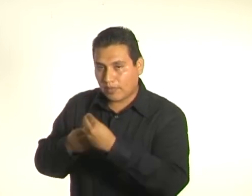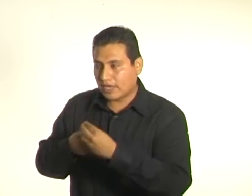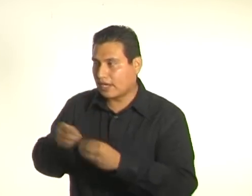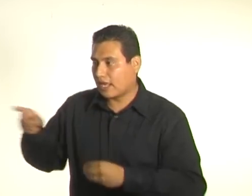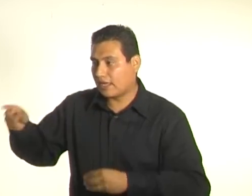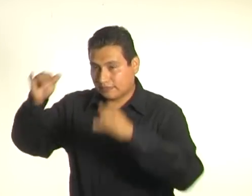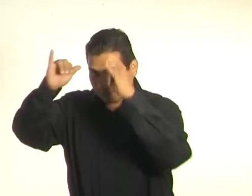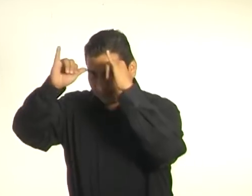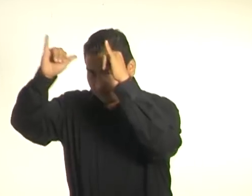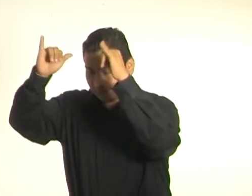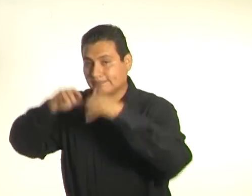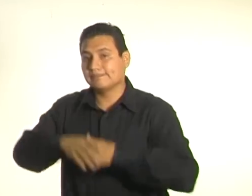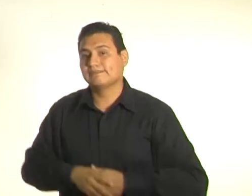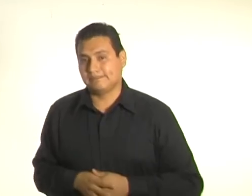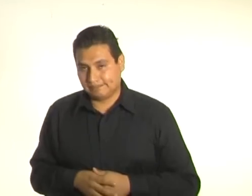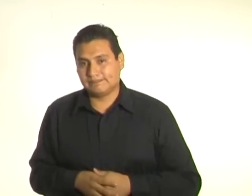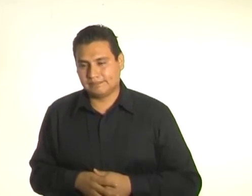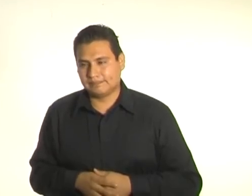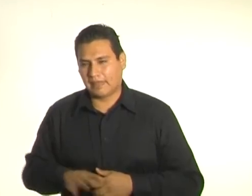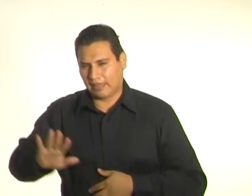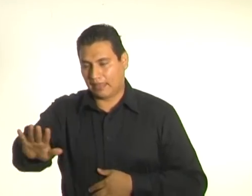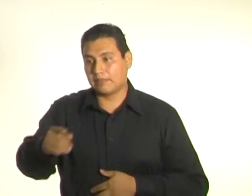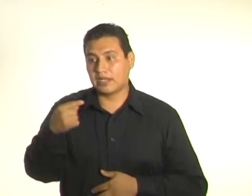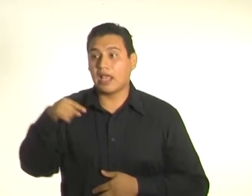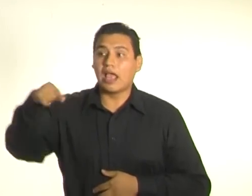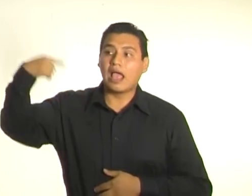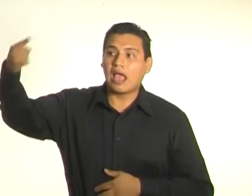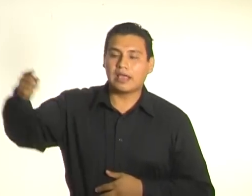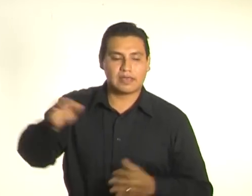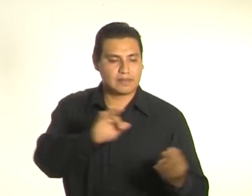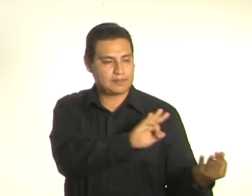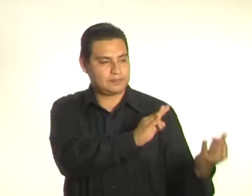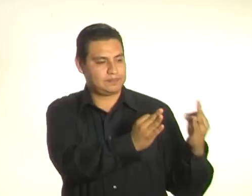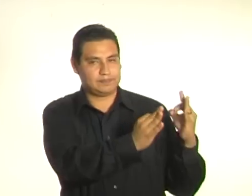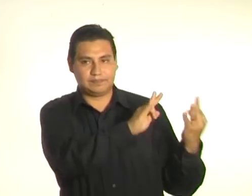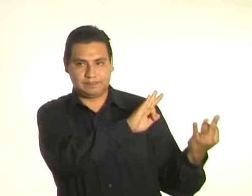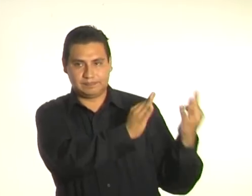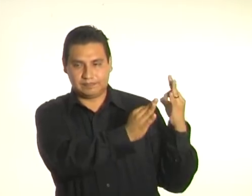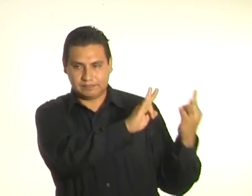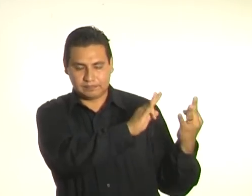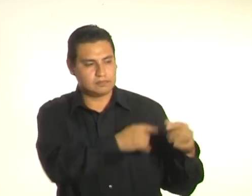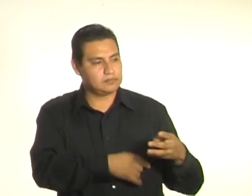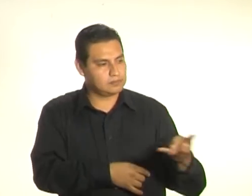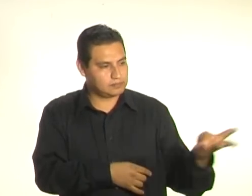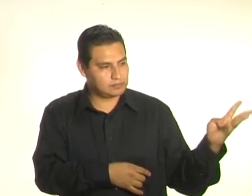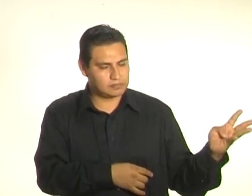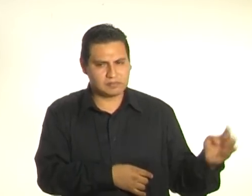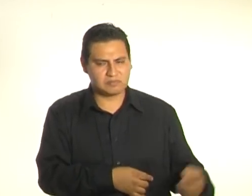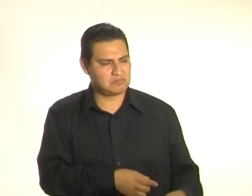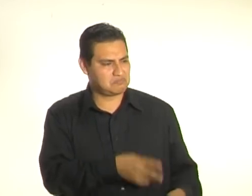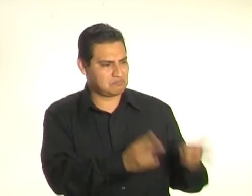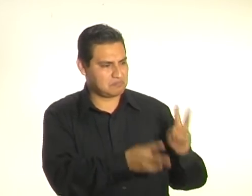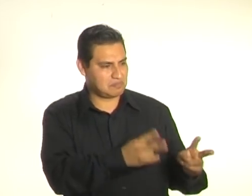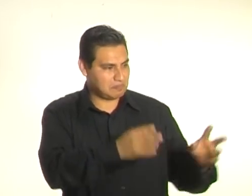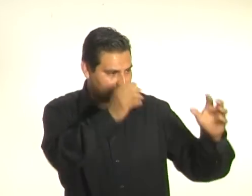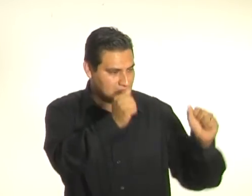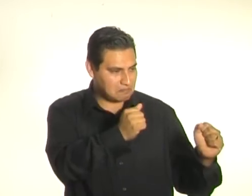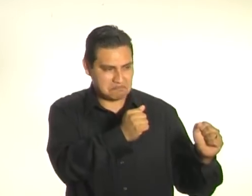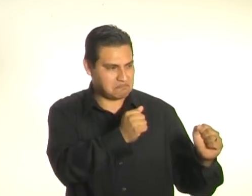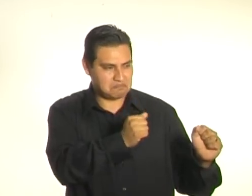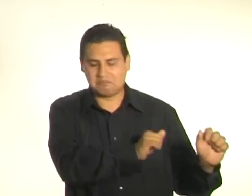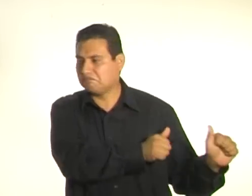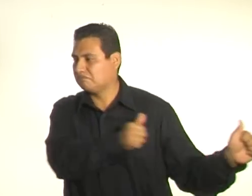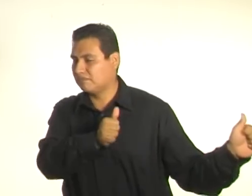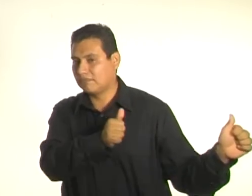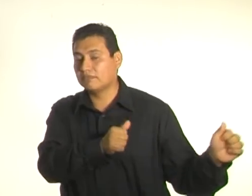Como los vecinos de la calle Mambrú apenas se hablaban, nadie sabía lo que el listo de Sixto